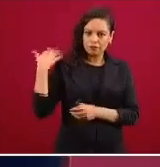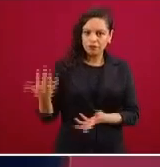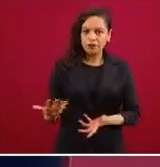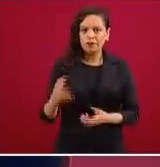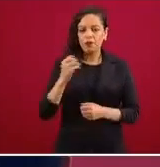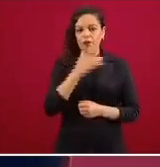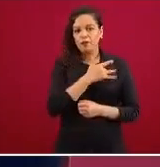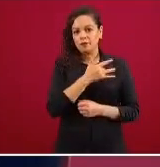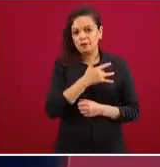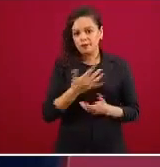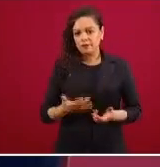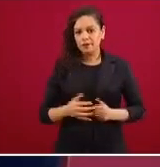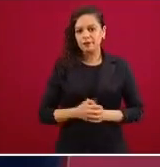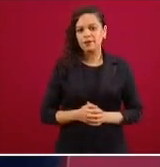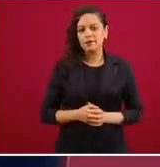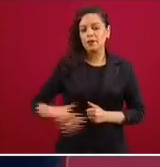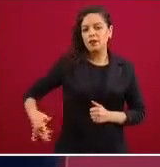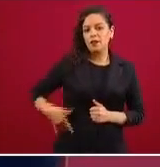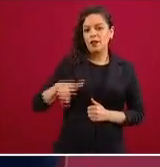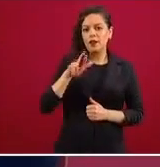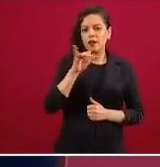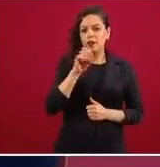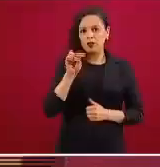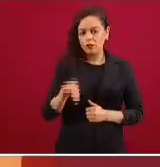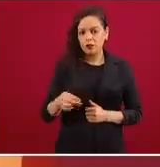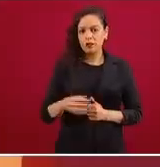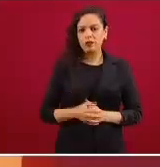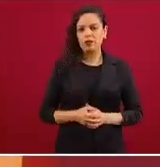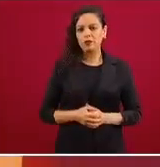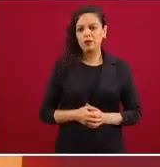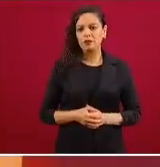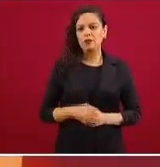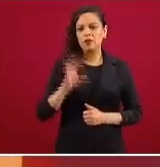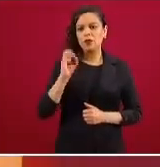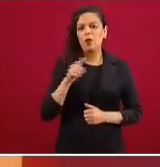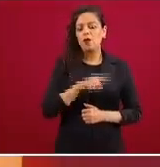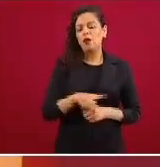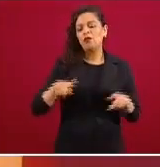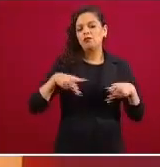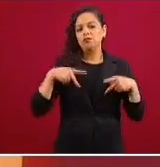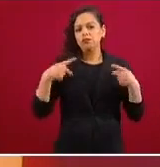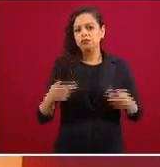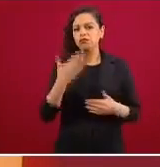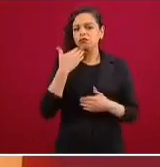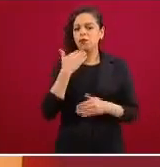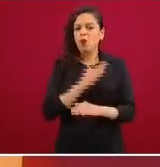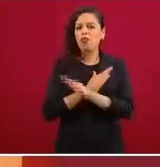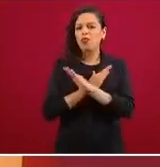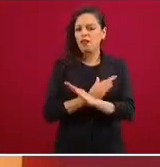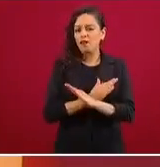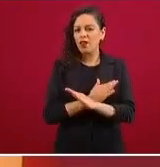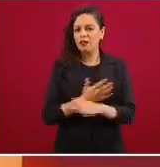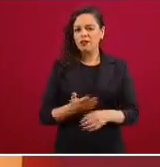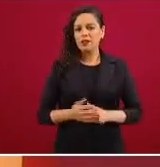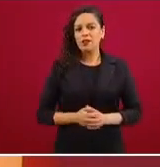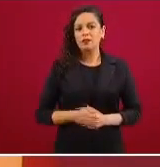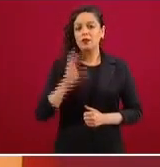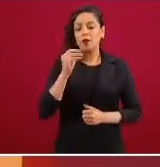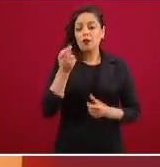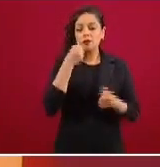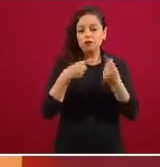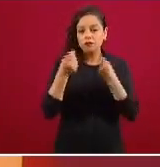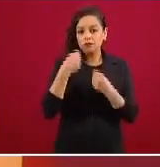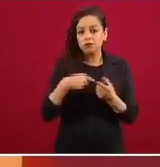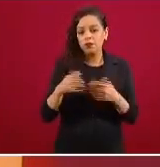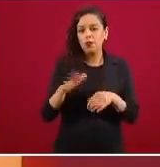insuficiencia renal inmunosupresión por cualquier causa ya sea adquirida por medicamentos o por alguna enfermedad pueden